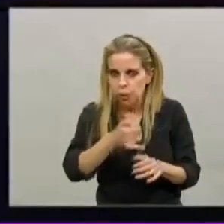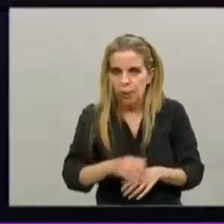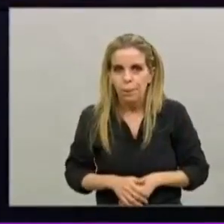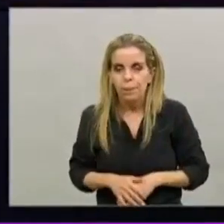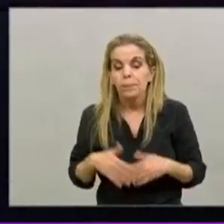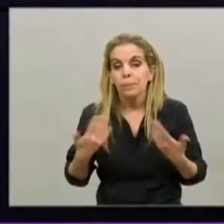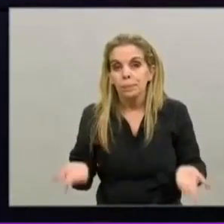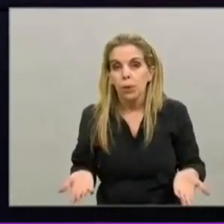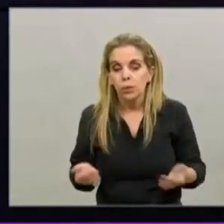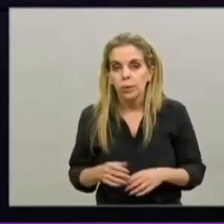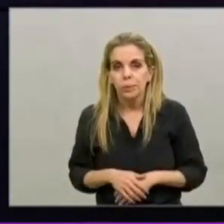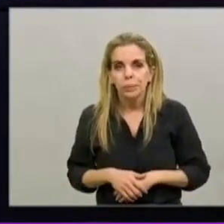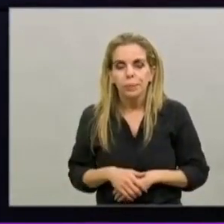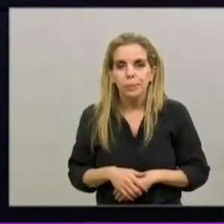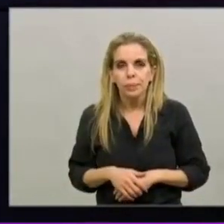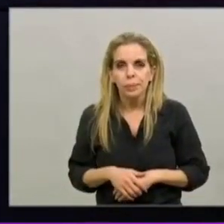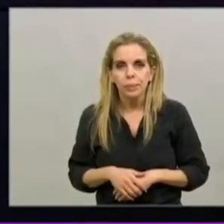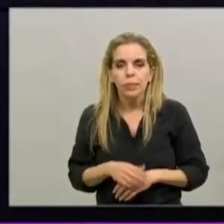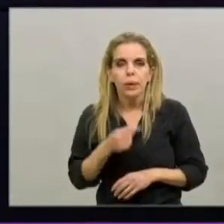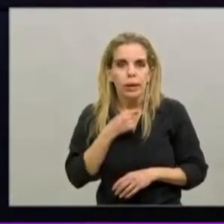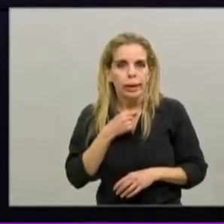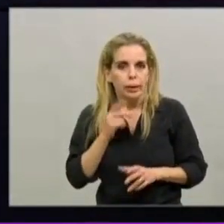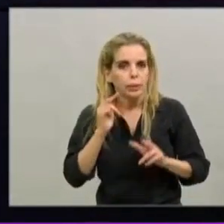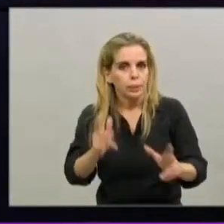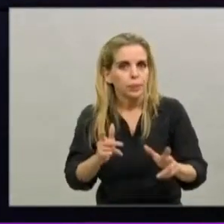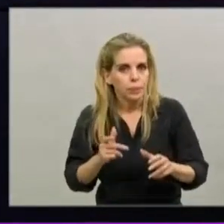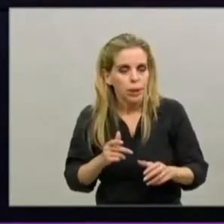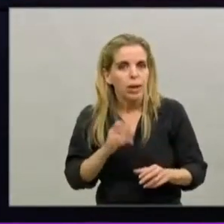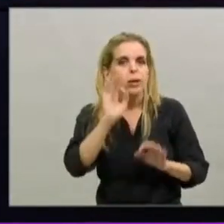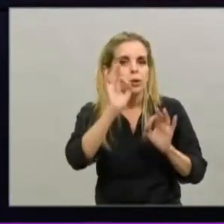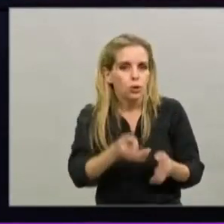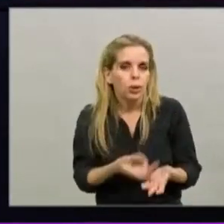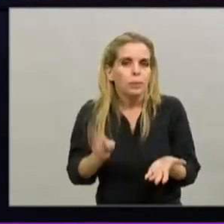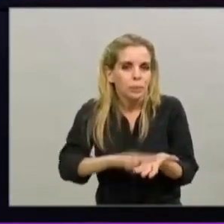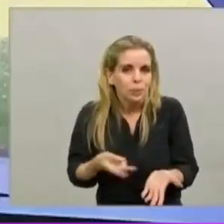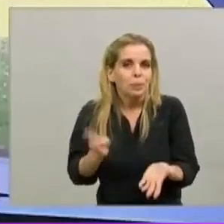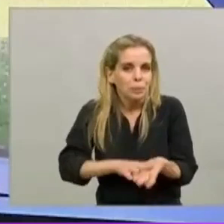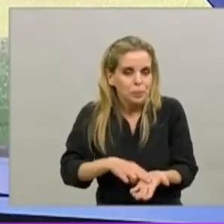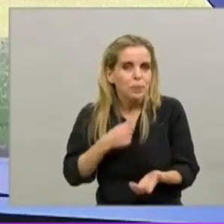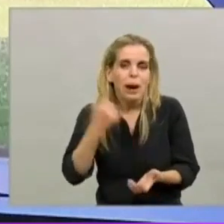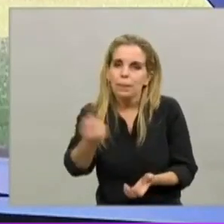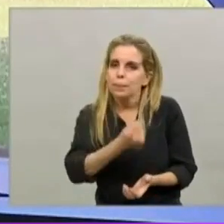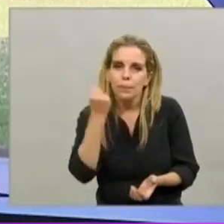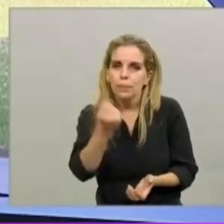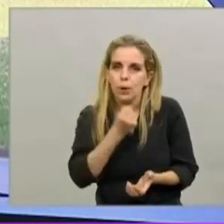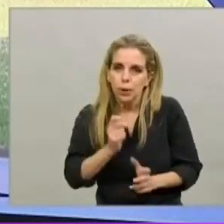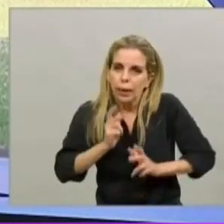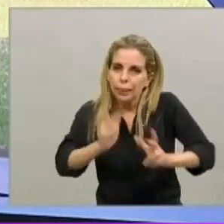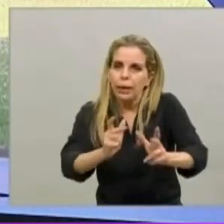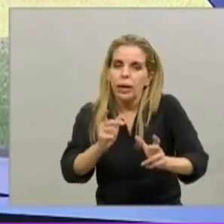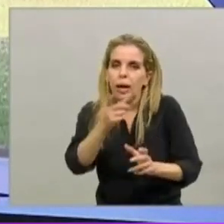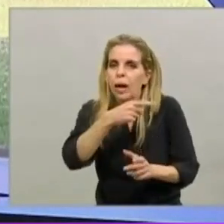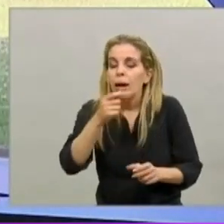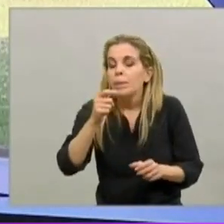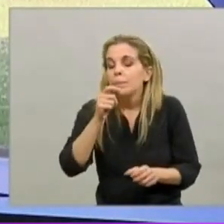Así que, en ese sentido, quiero enfatizar una vez más, sé que lo he repetido muchas veces, pero para mí es esencial enfatizar el cuidado